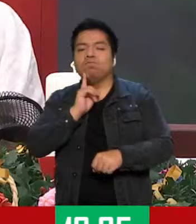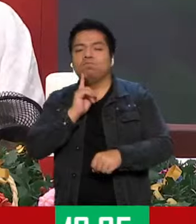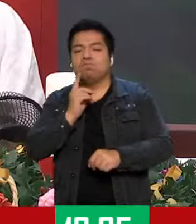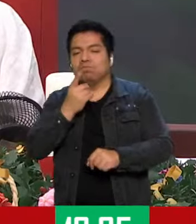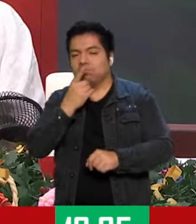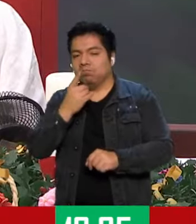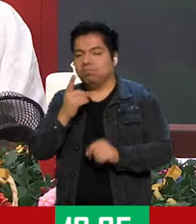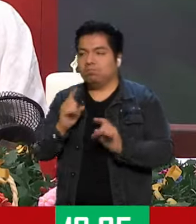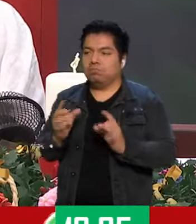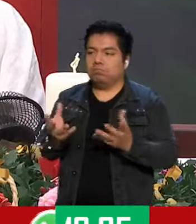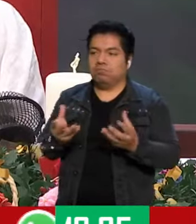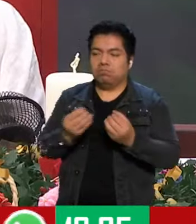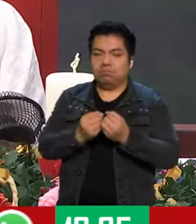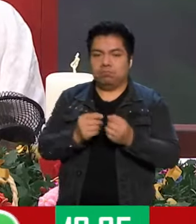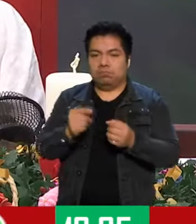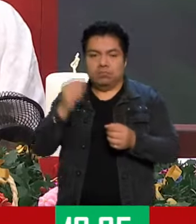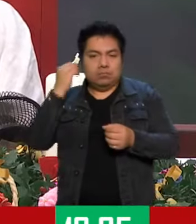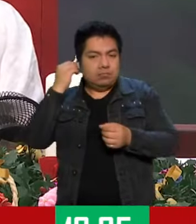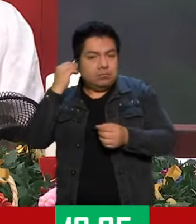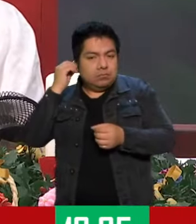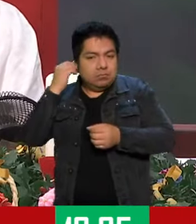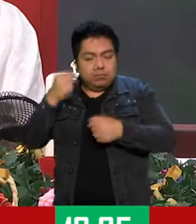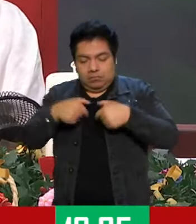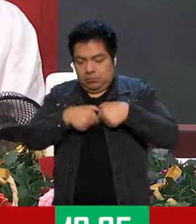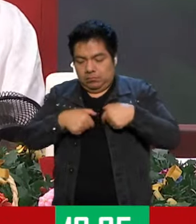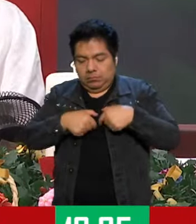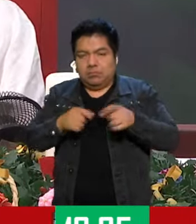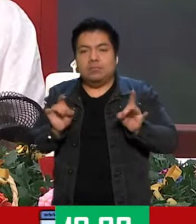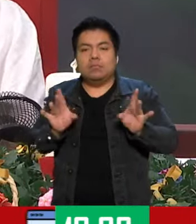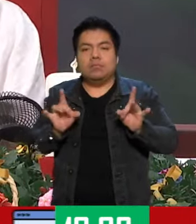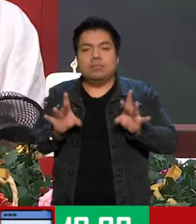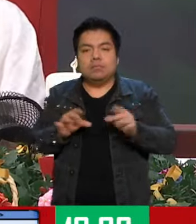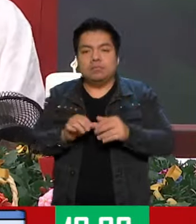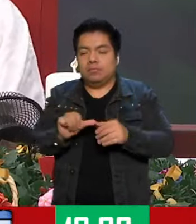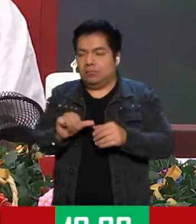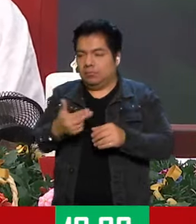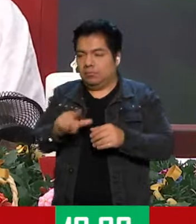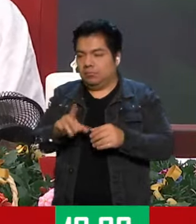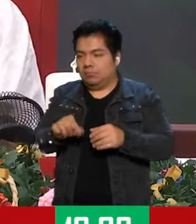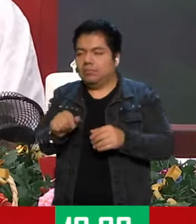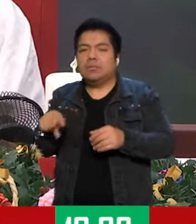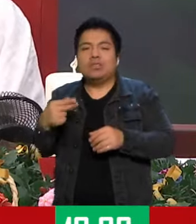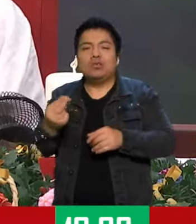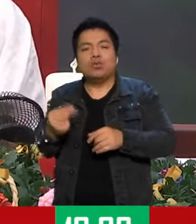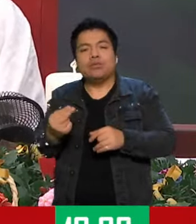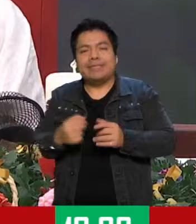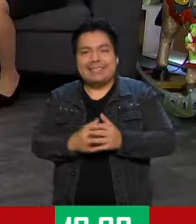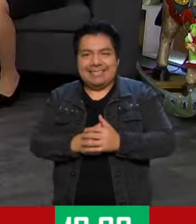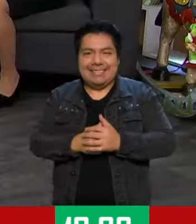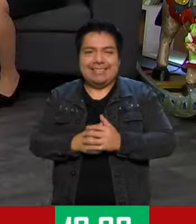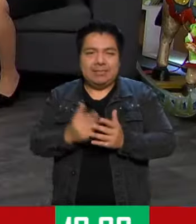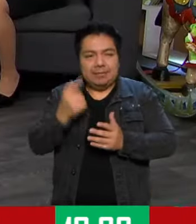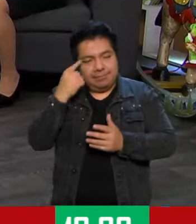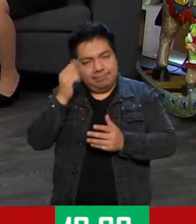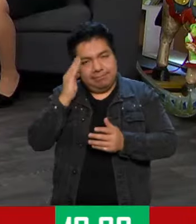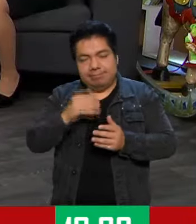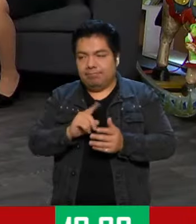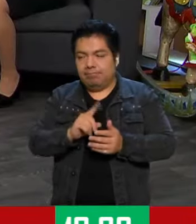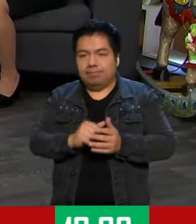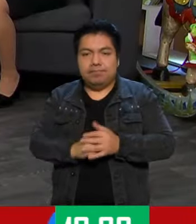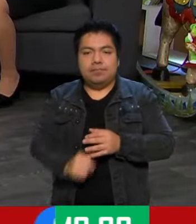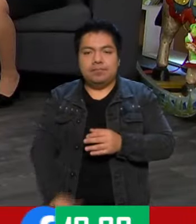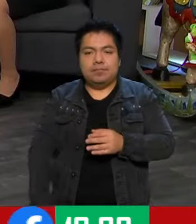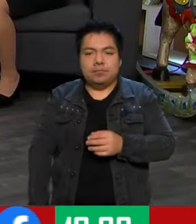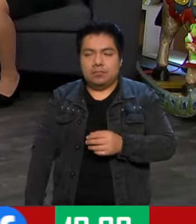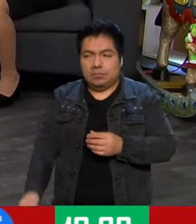Los Ángeles con un, porque ahí dice Ángeles aquí, señora, mira, pero es su nombre de ella, porque sí. su nombre, Charrona y Gatarugadas. Oiga. Oiga,